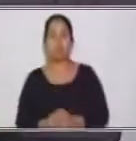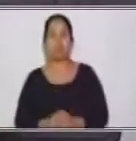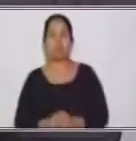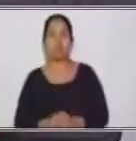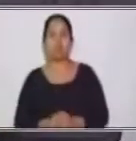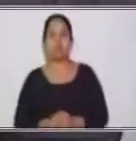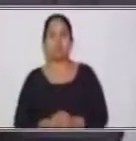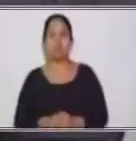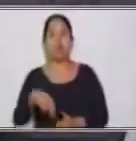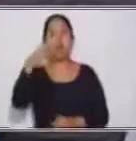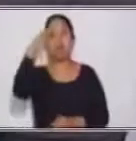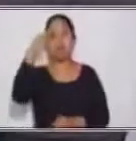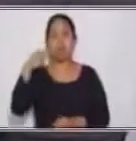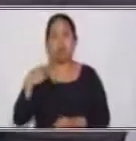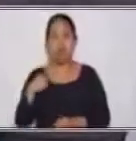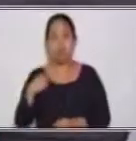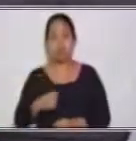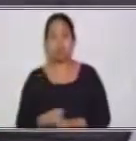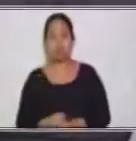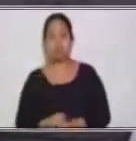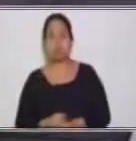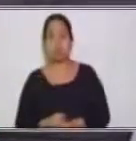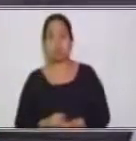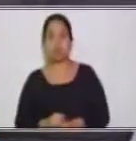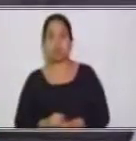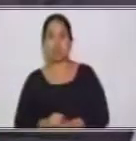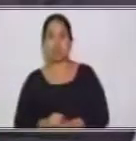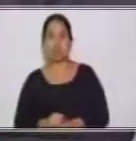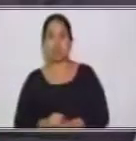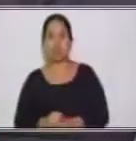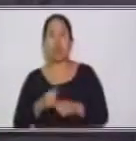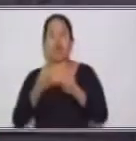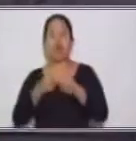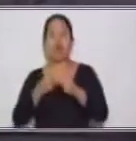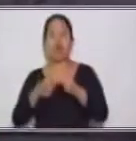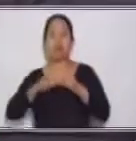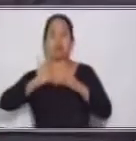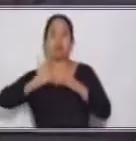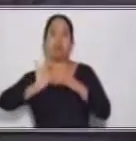Nancy realiza la interpretación.